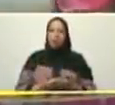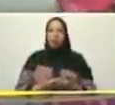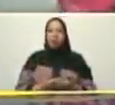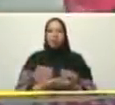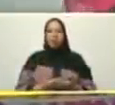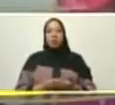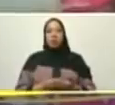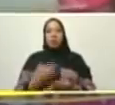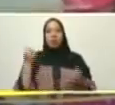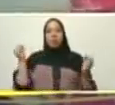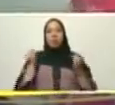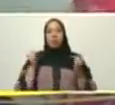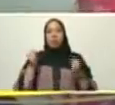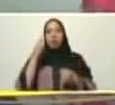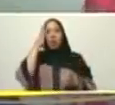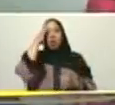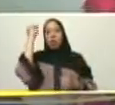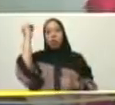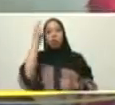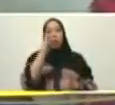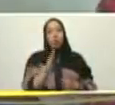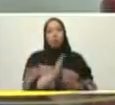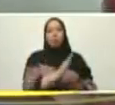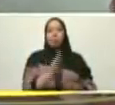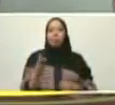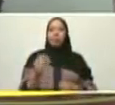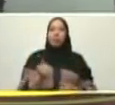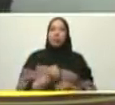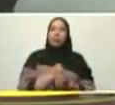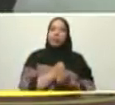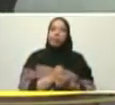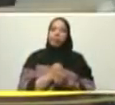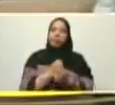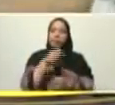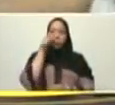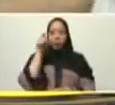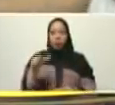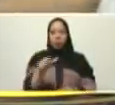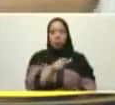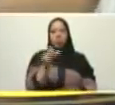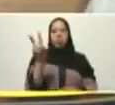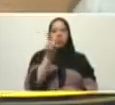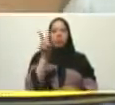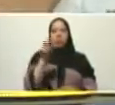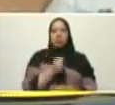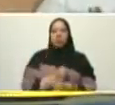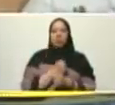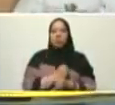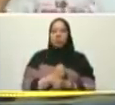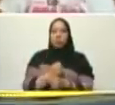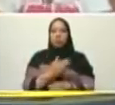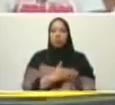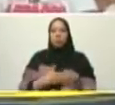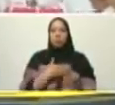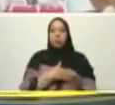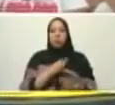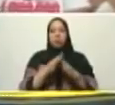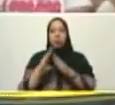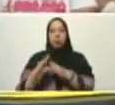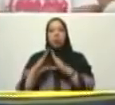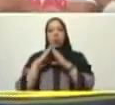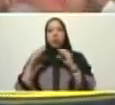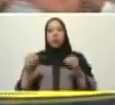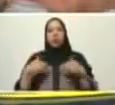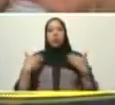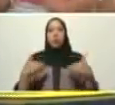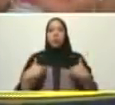decimos en Los Andes Dios le pague presidente por tanto amor al pueblo venezolano por tanto amor a la misión vivienda porque todo ese